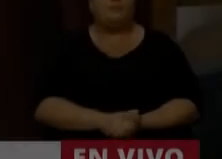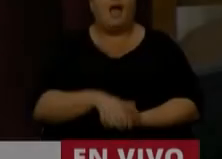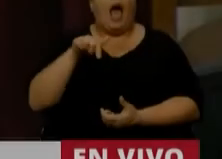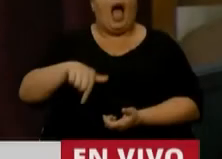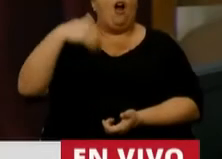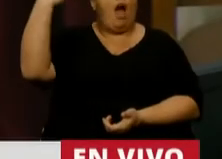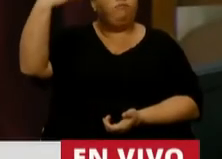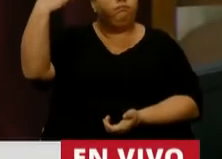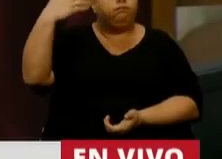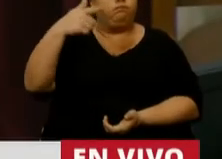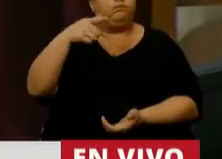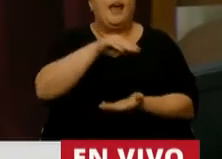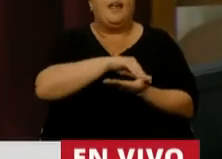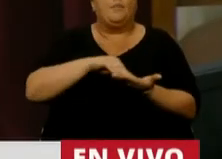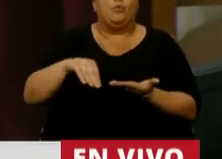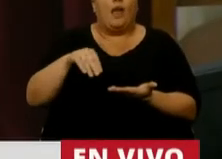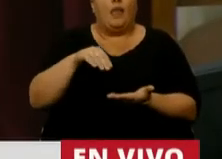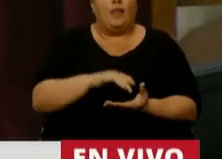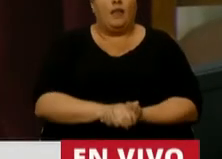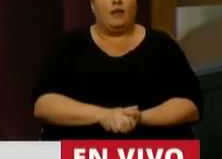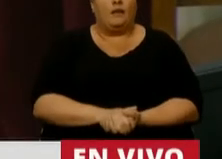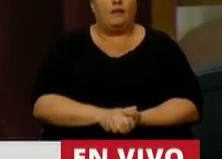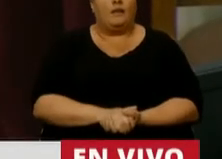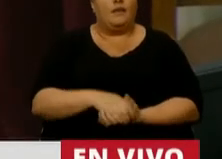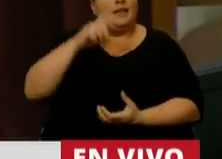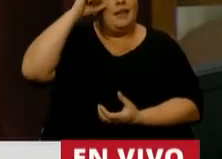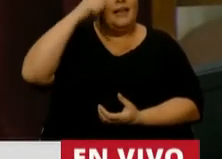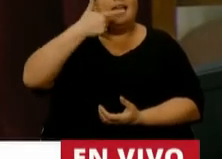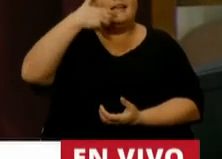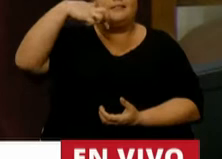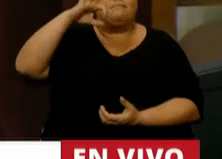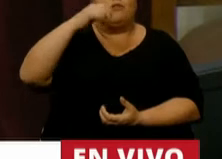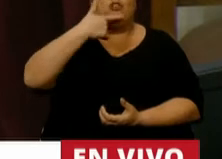Tiene la palabra la diputada Ayelén Espósito.